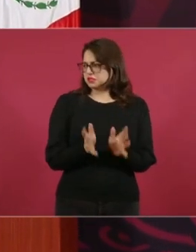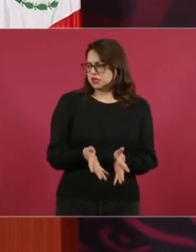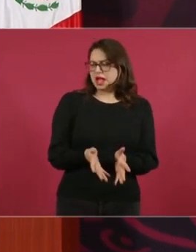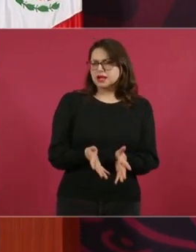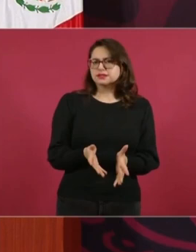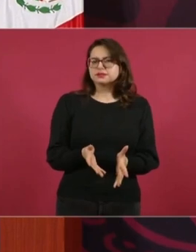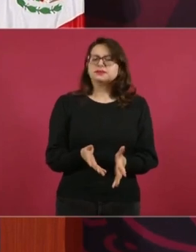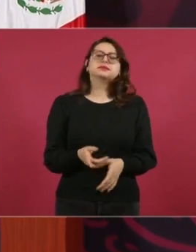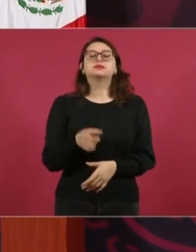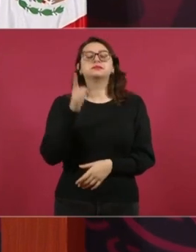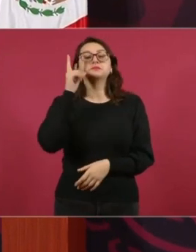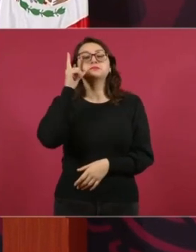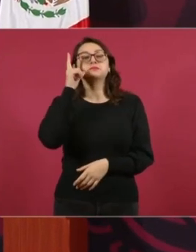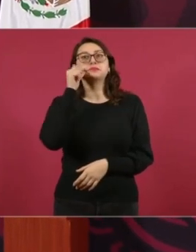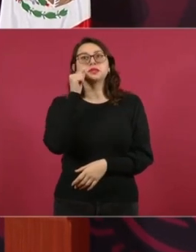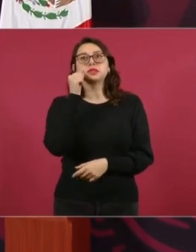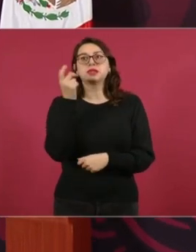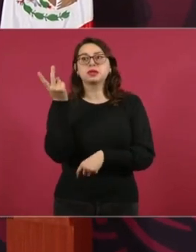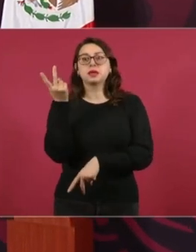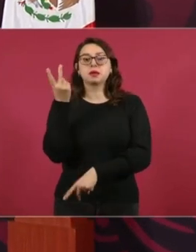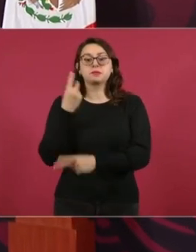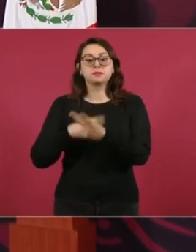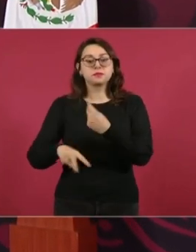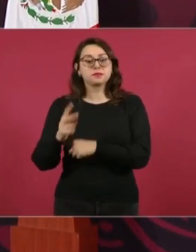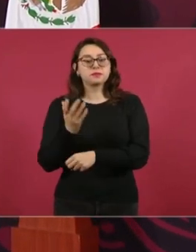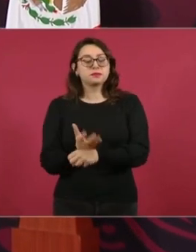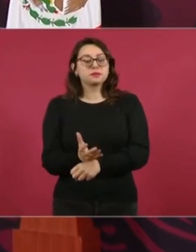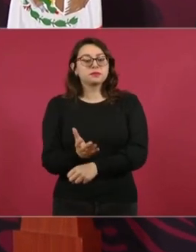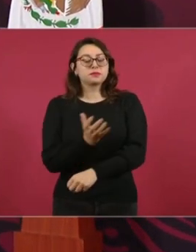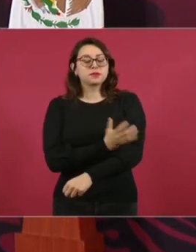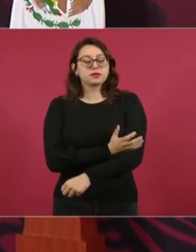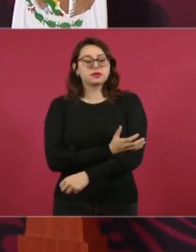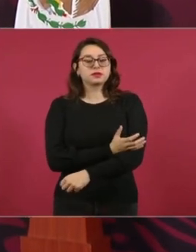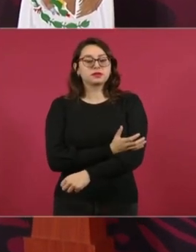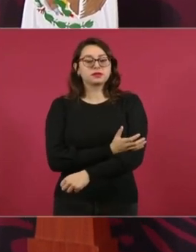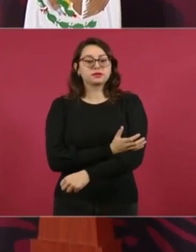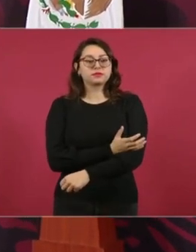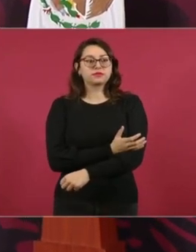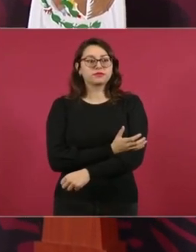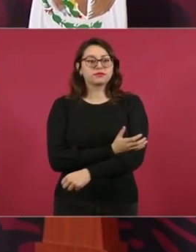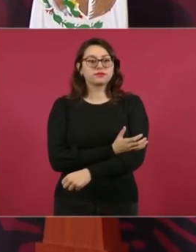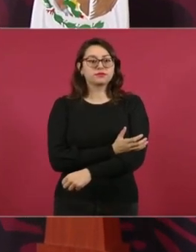Mañana van a estar aquí con nosotros los